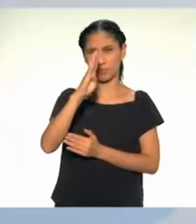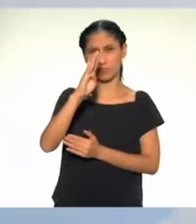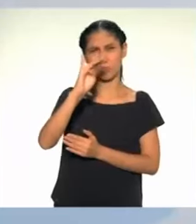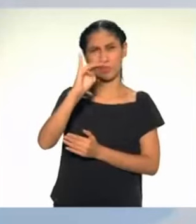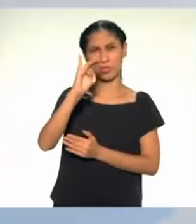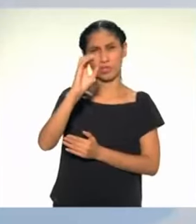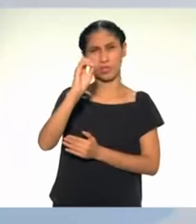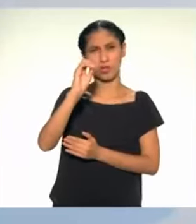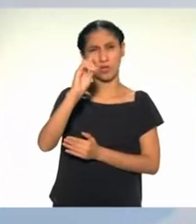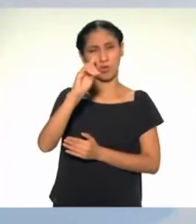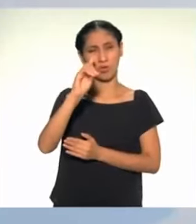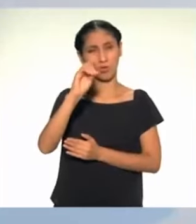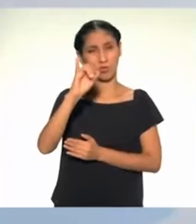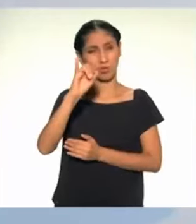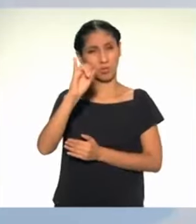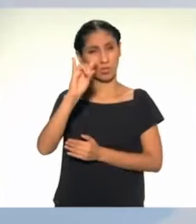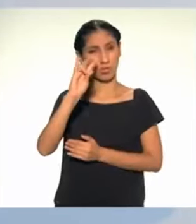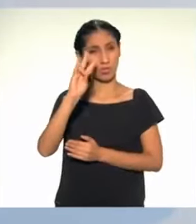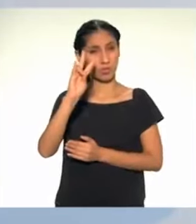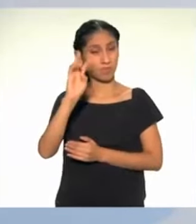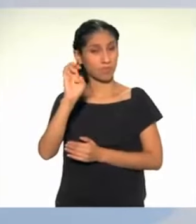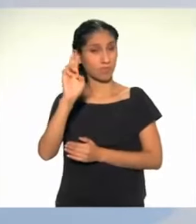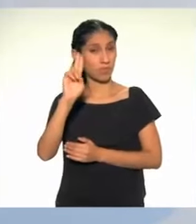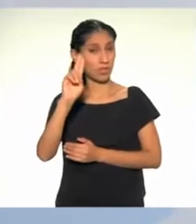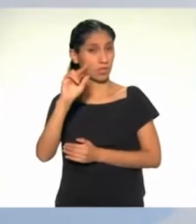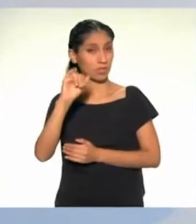esta que ver con la economía.